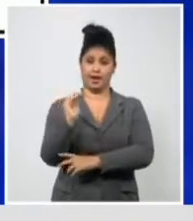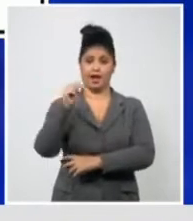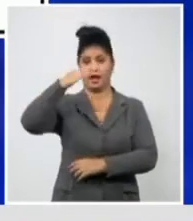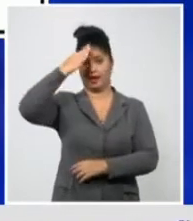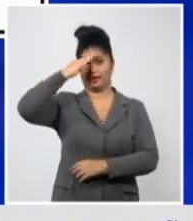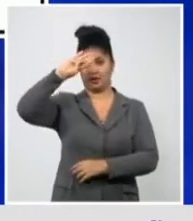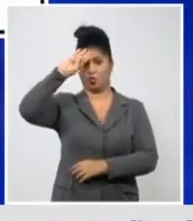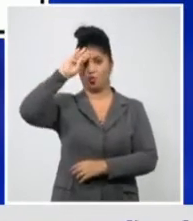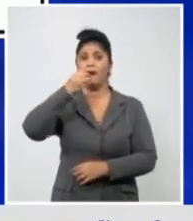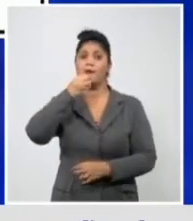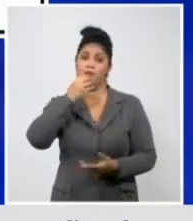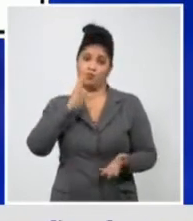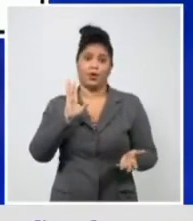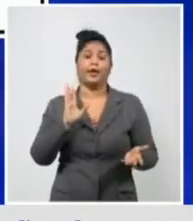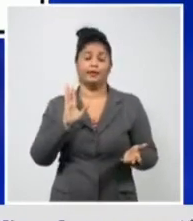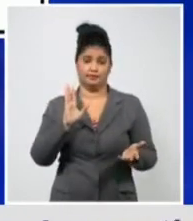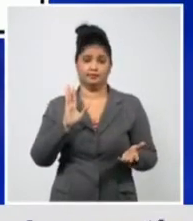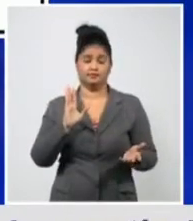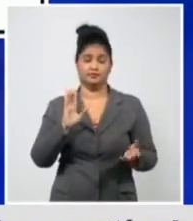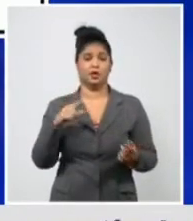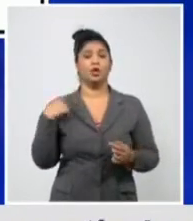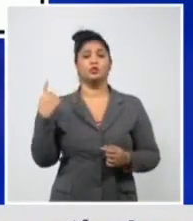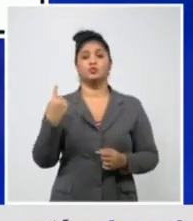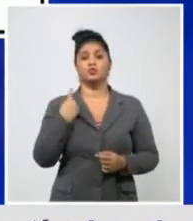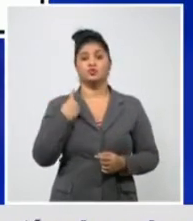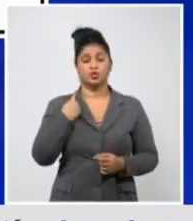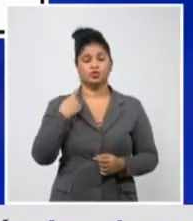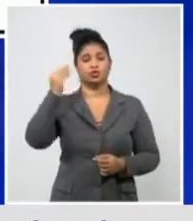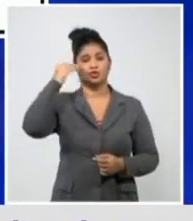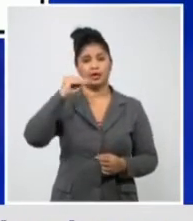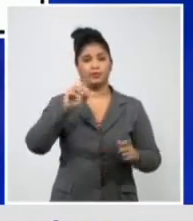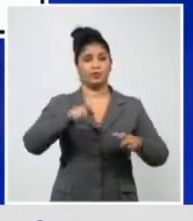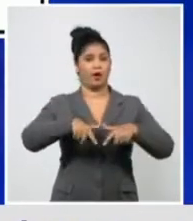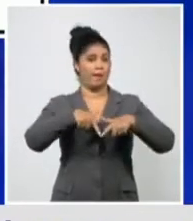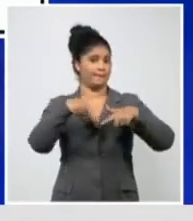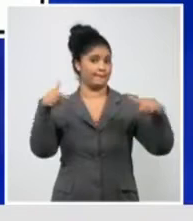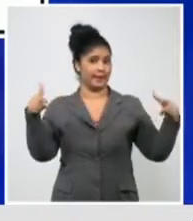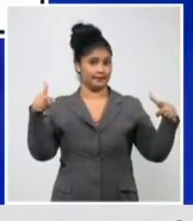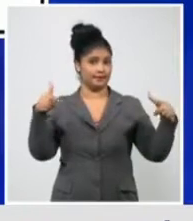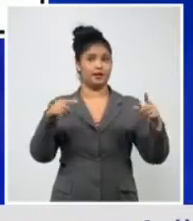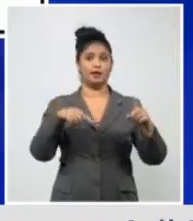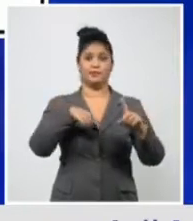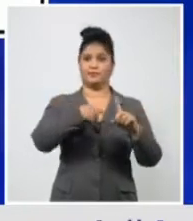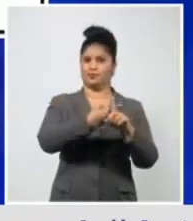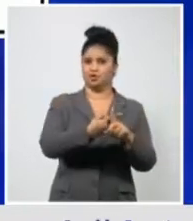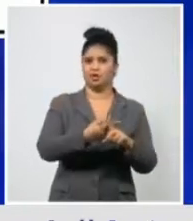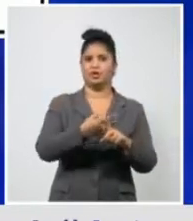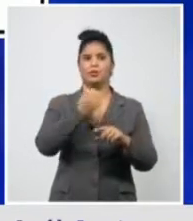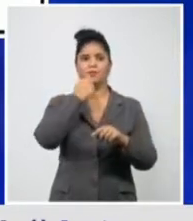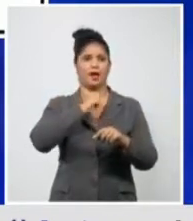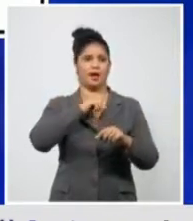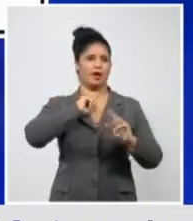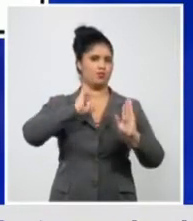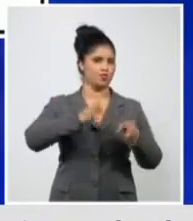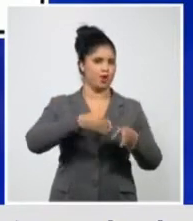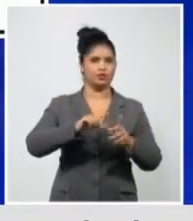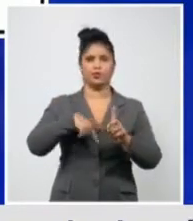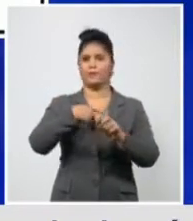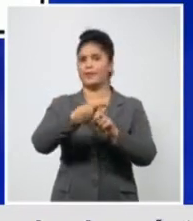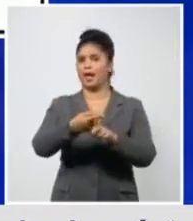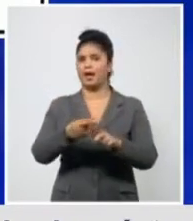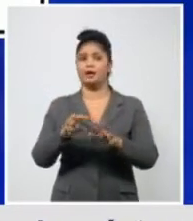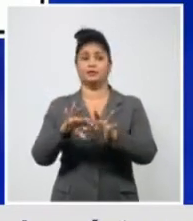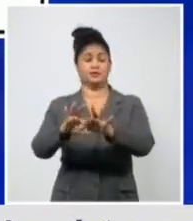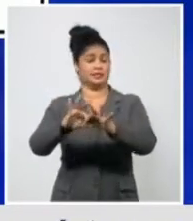asociación real de que si el incremento de casos y casos graves se refiere a una de estas variantes,